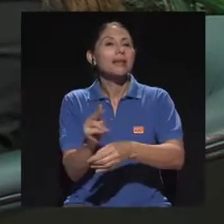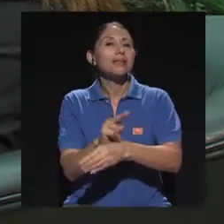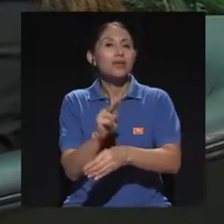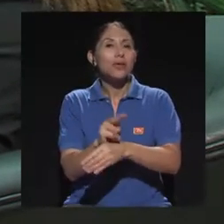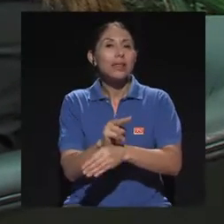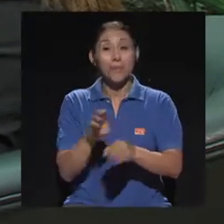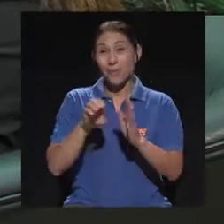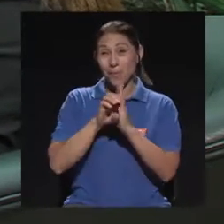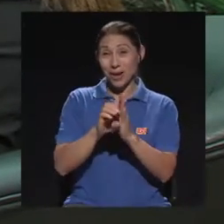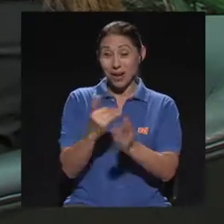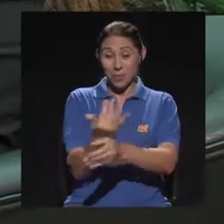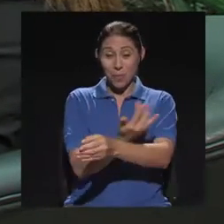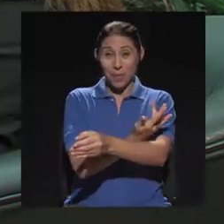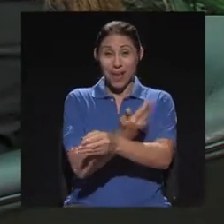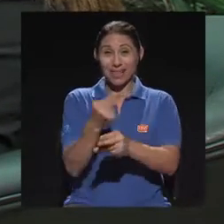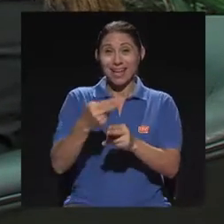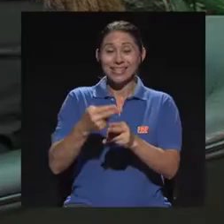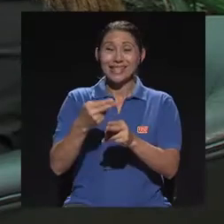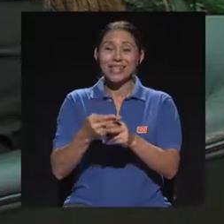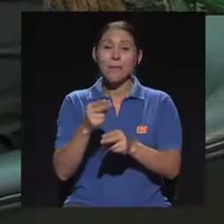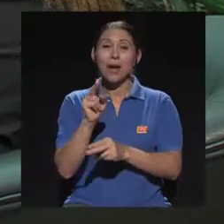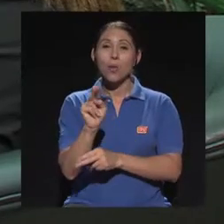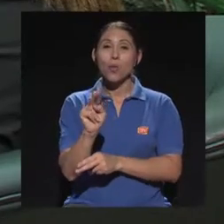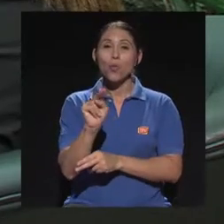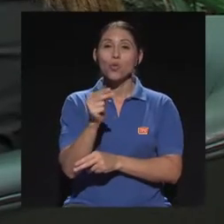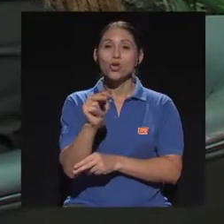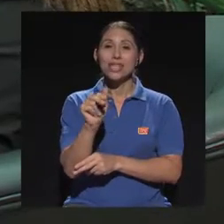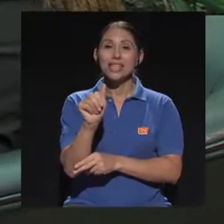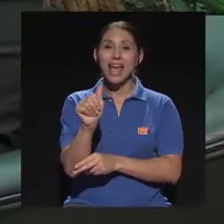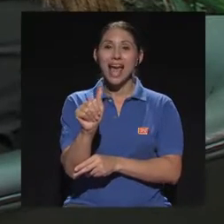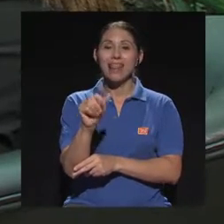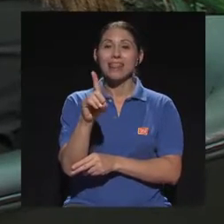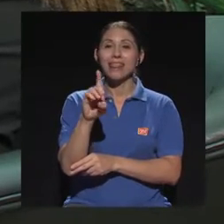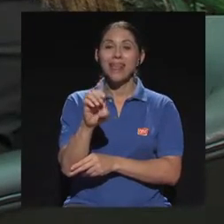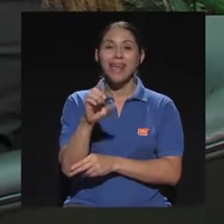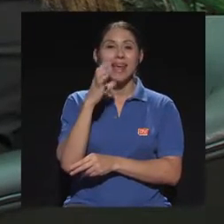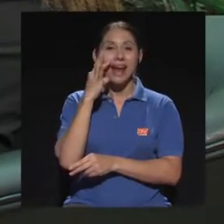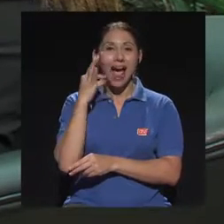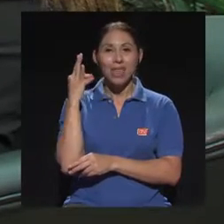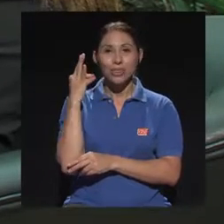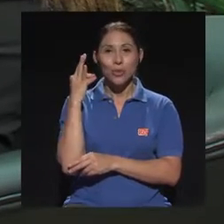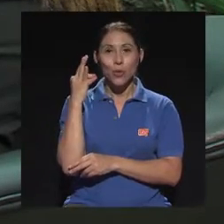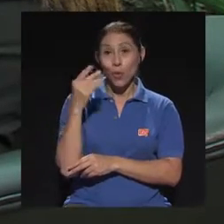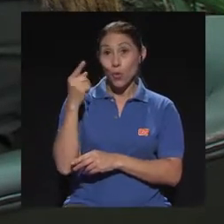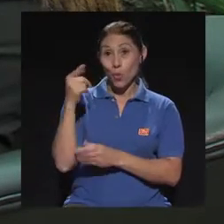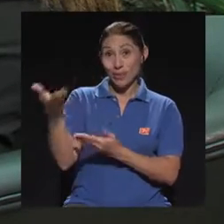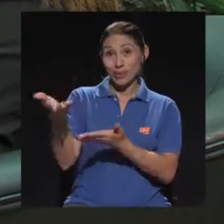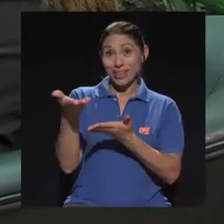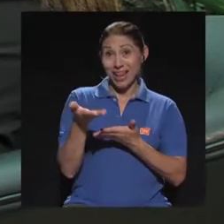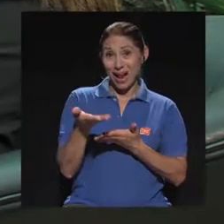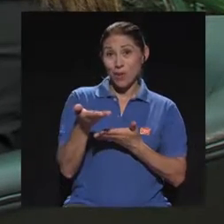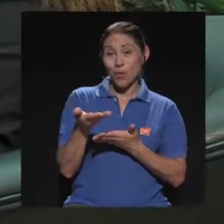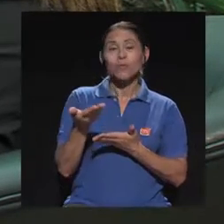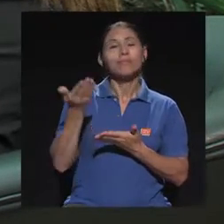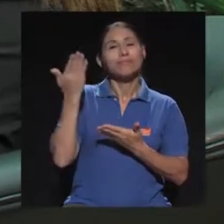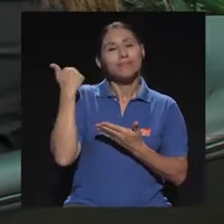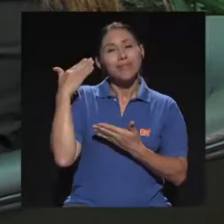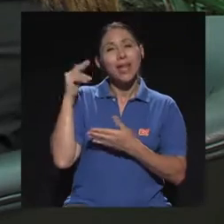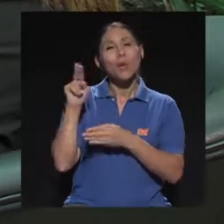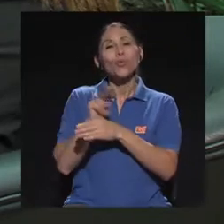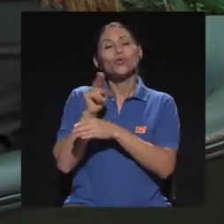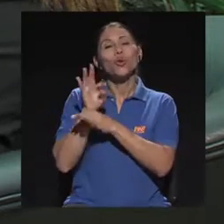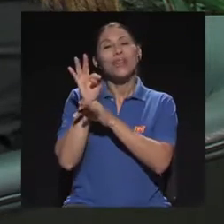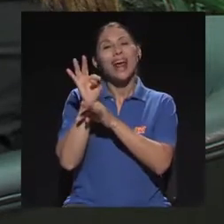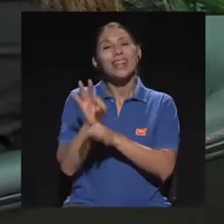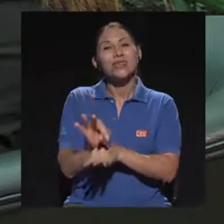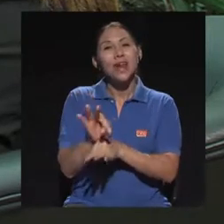¿Verdad? Cuando vino la uña de gato, que además le dieron propiedades que no tenía, por uso popular, no tradicional, el uso tradicional de la uña de gato